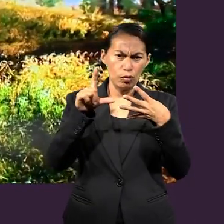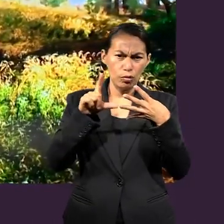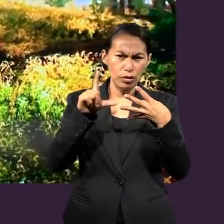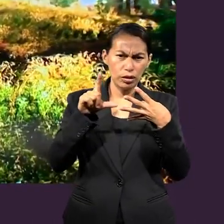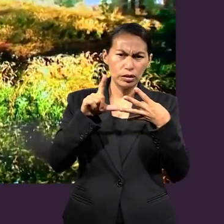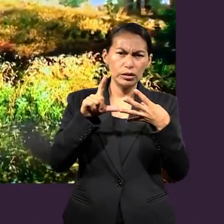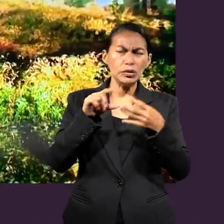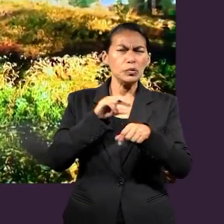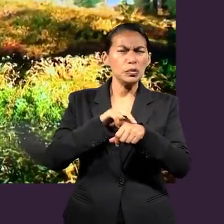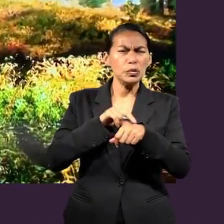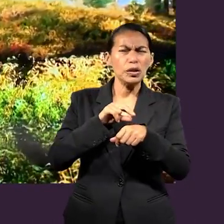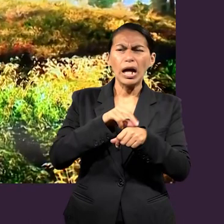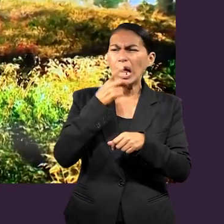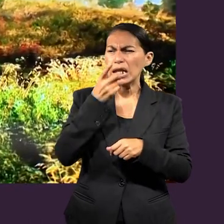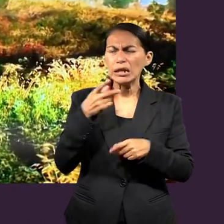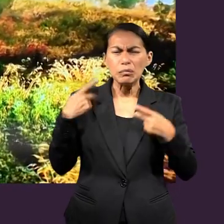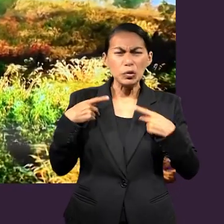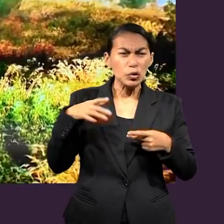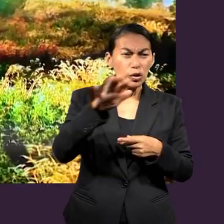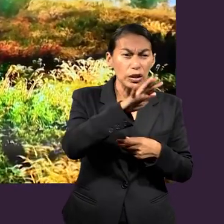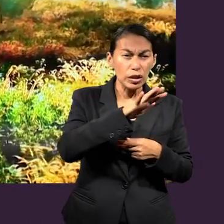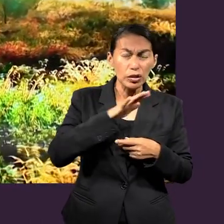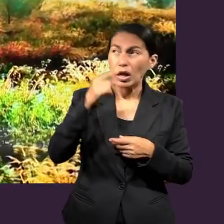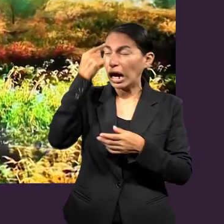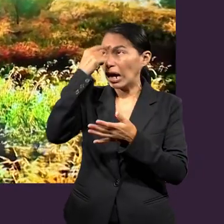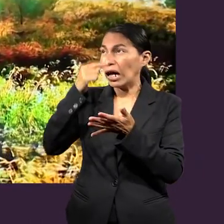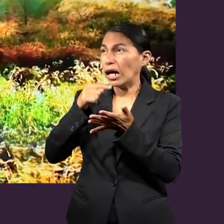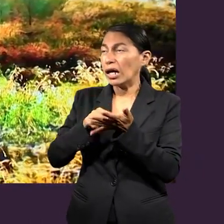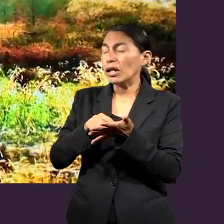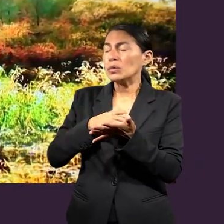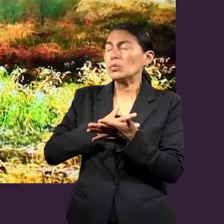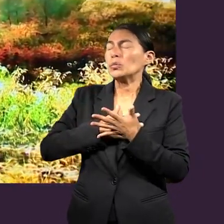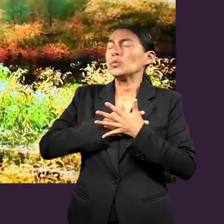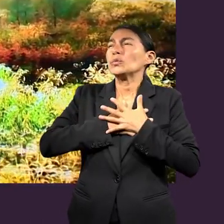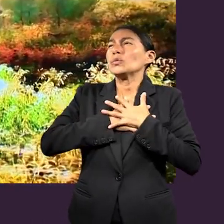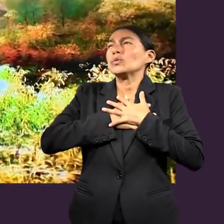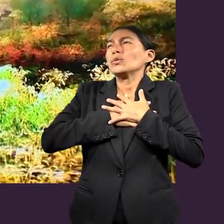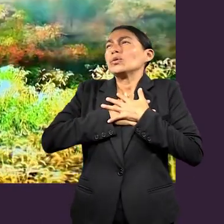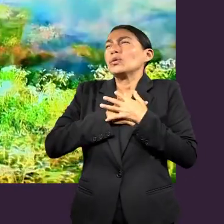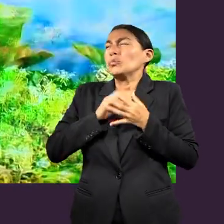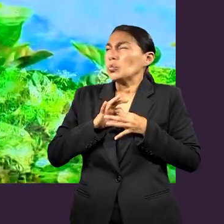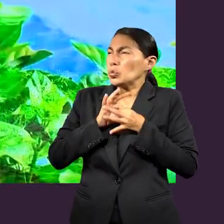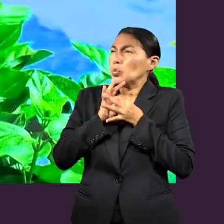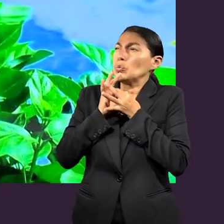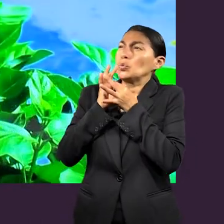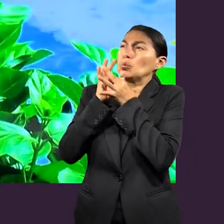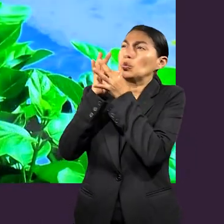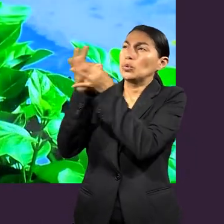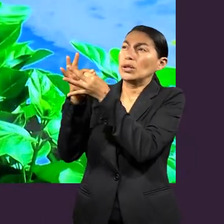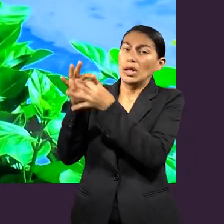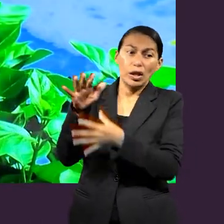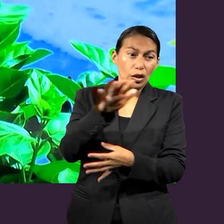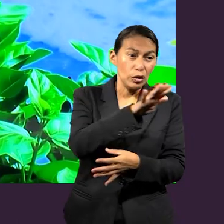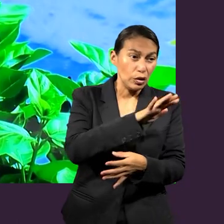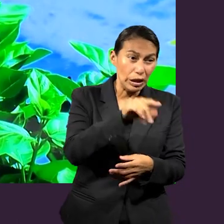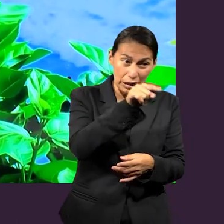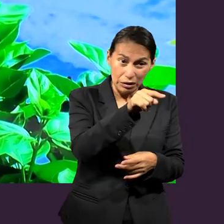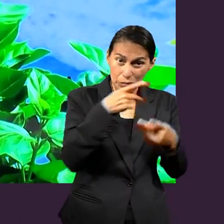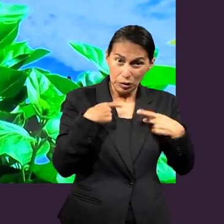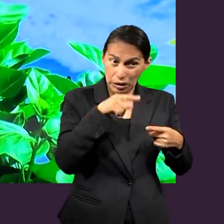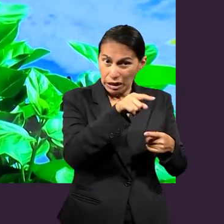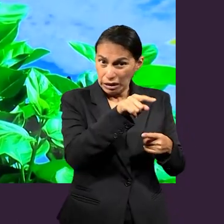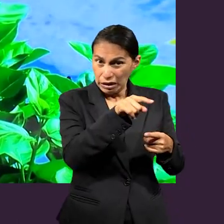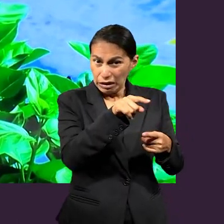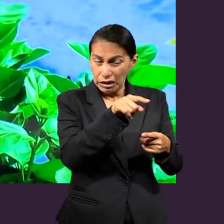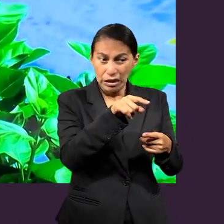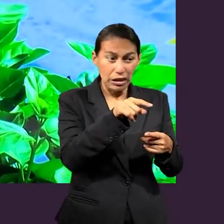evangelio, cómo los creyentes fueron tan apasionadamente entregados a Cristo que decidieron quemar